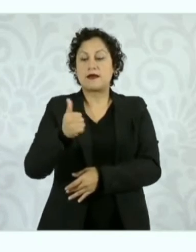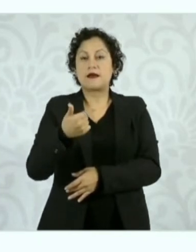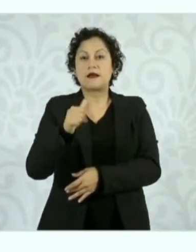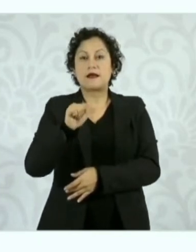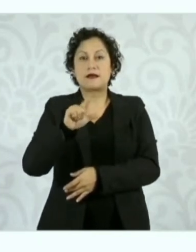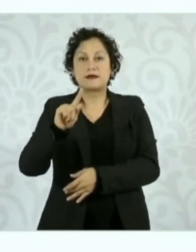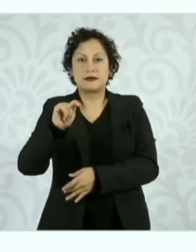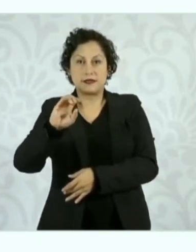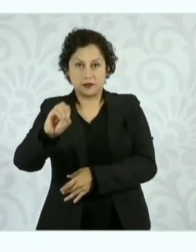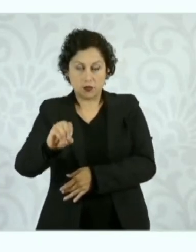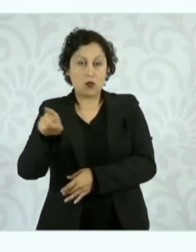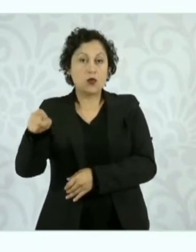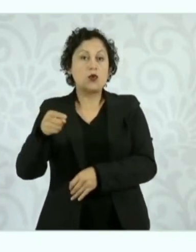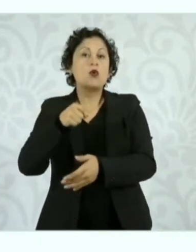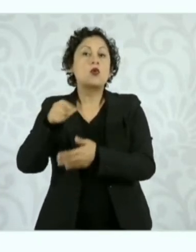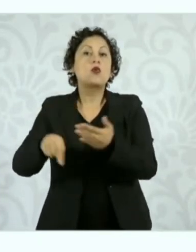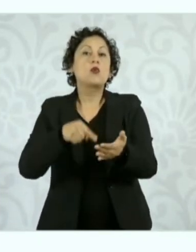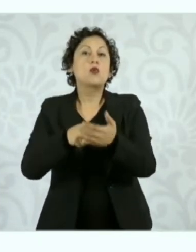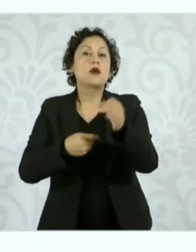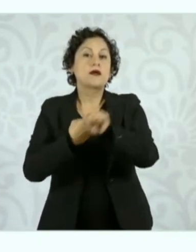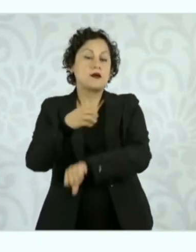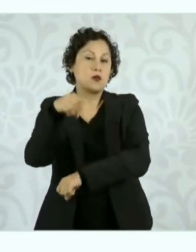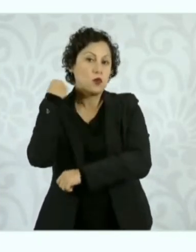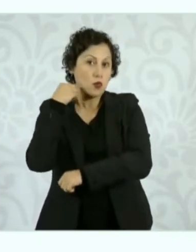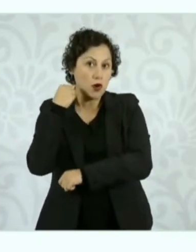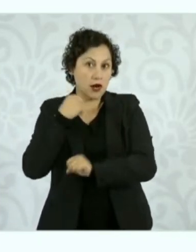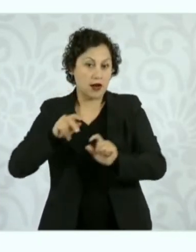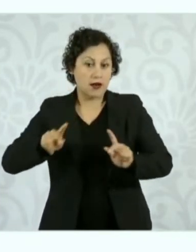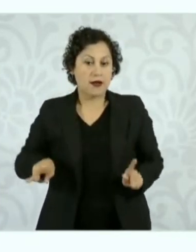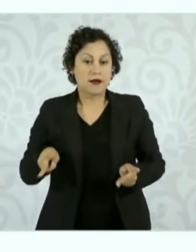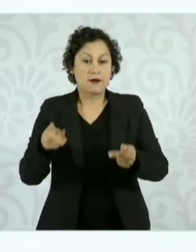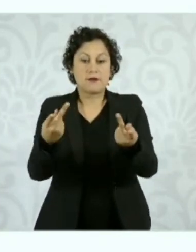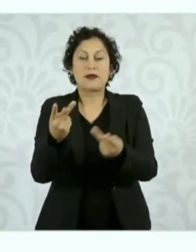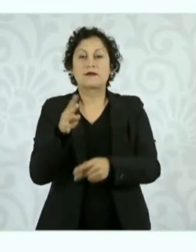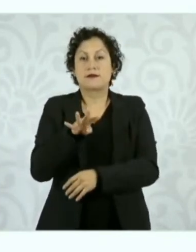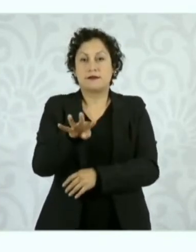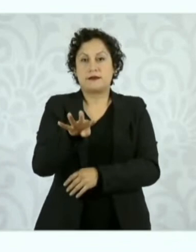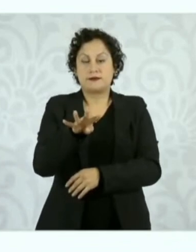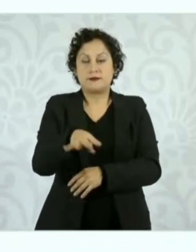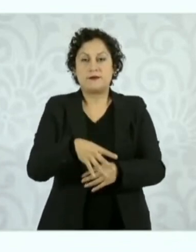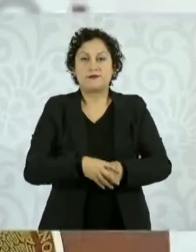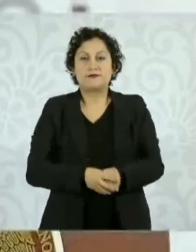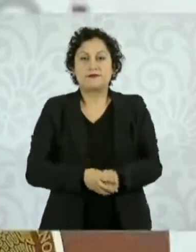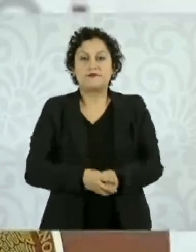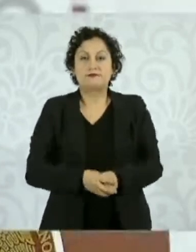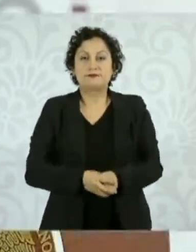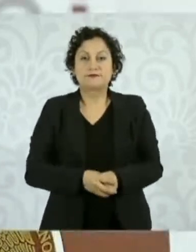de Matías Romero, Oaxaca, lo comercializó en promedio de diecinueve pesos.